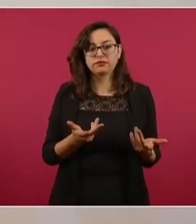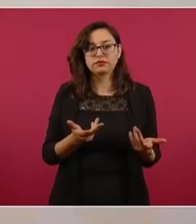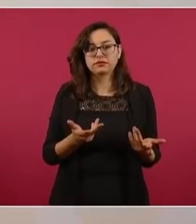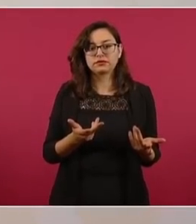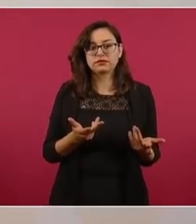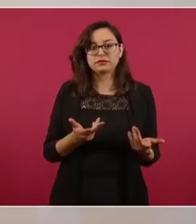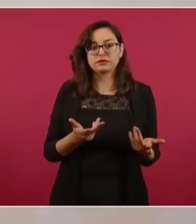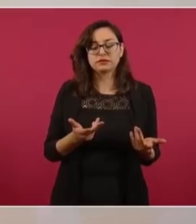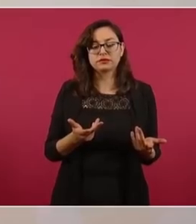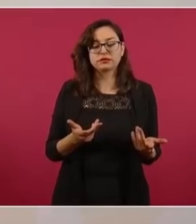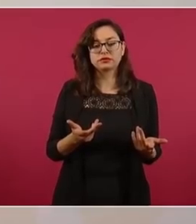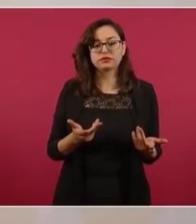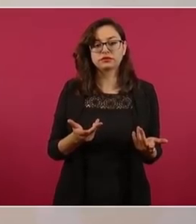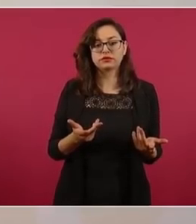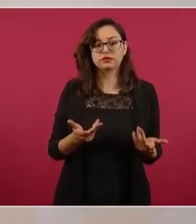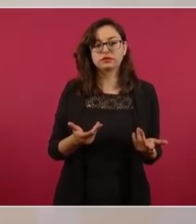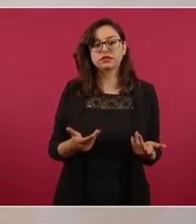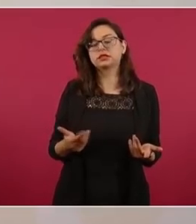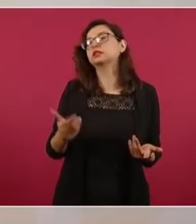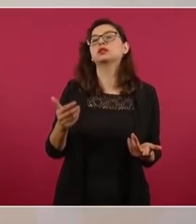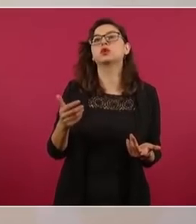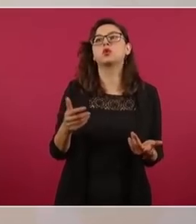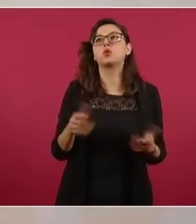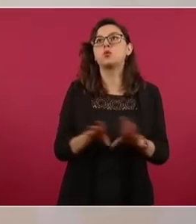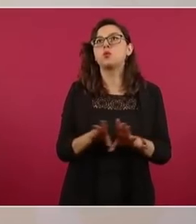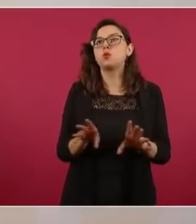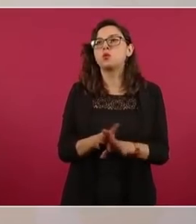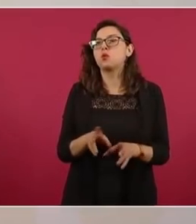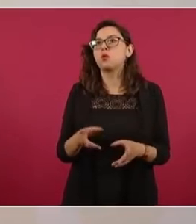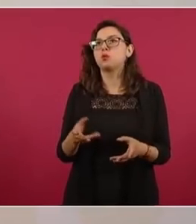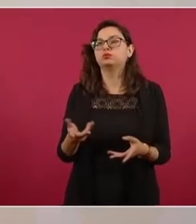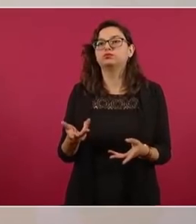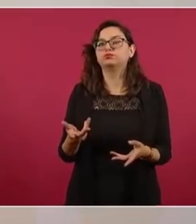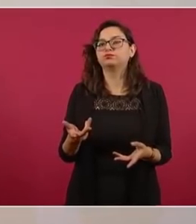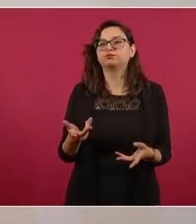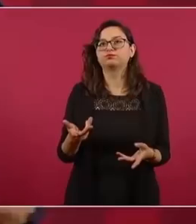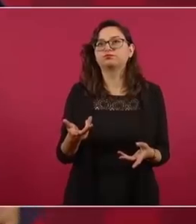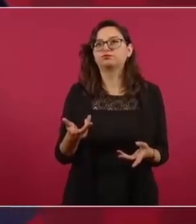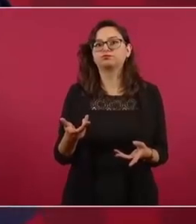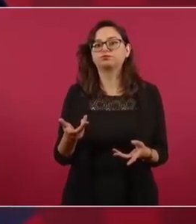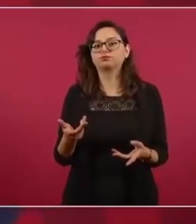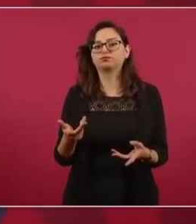No es un afán de